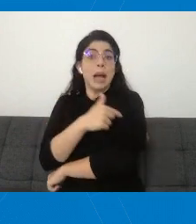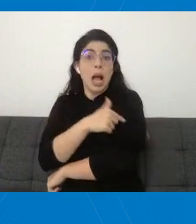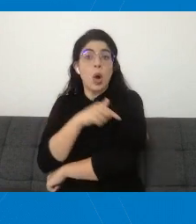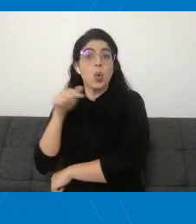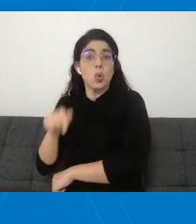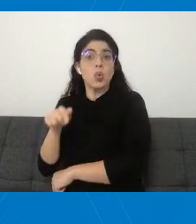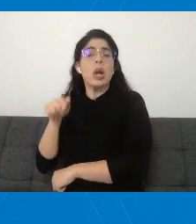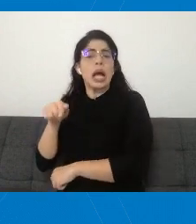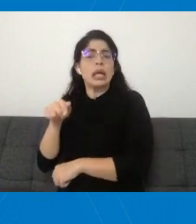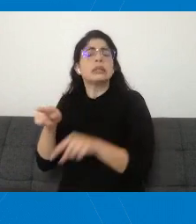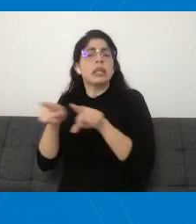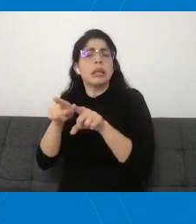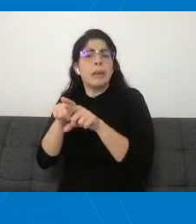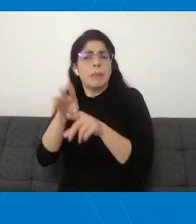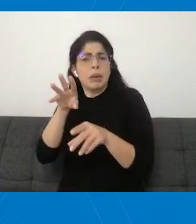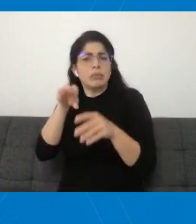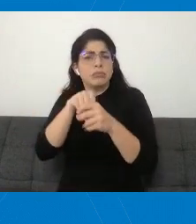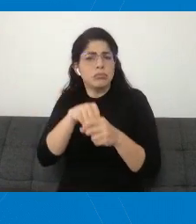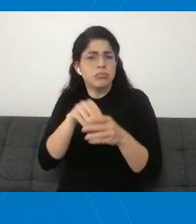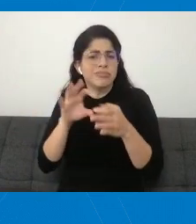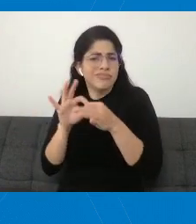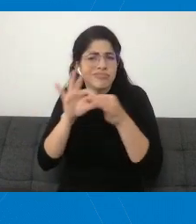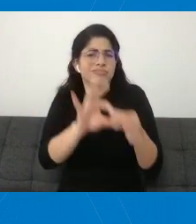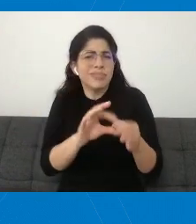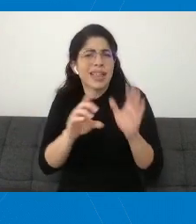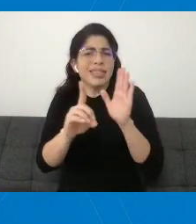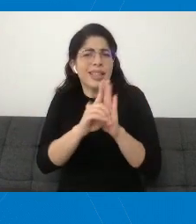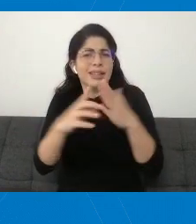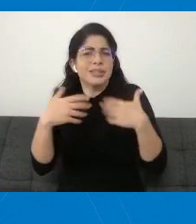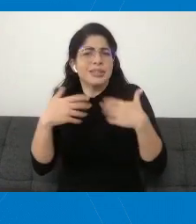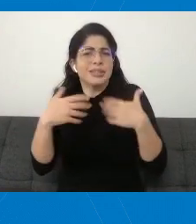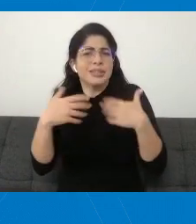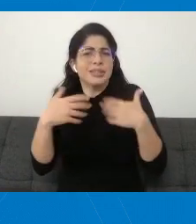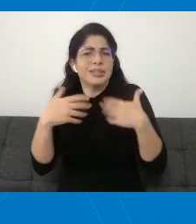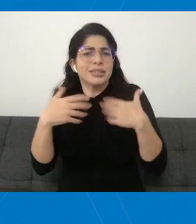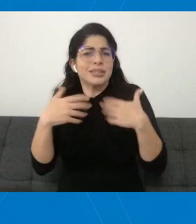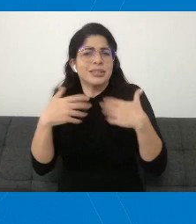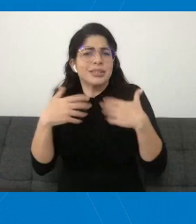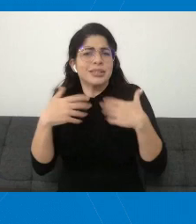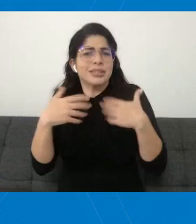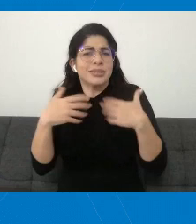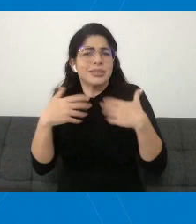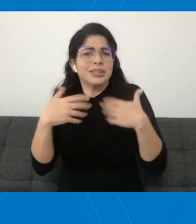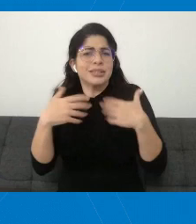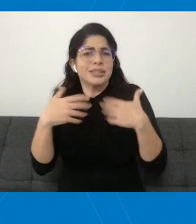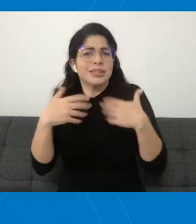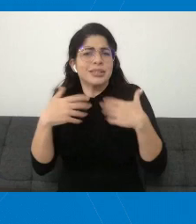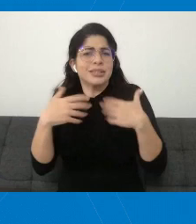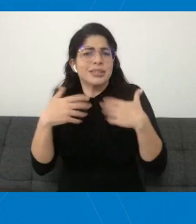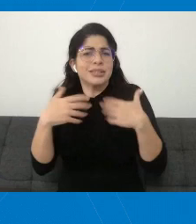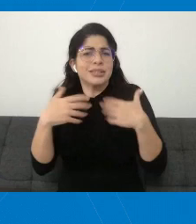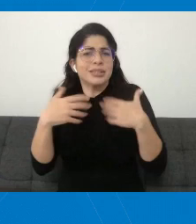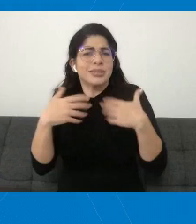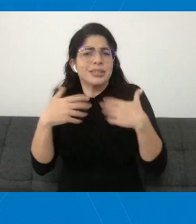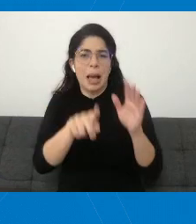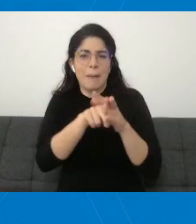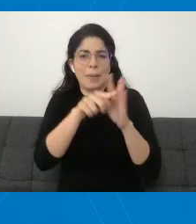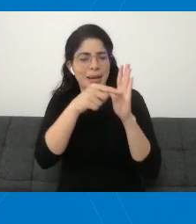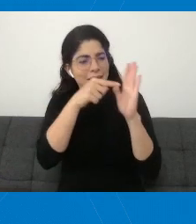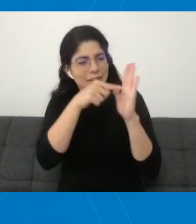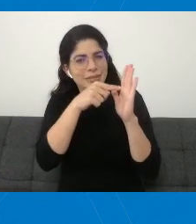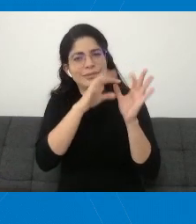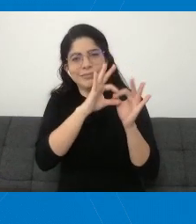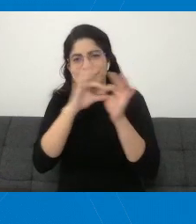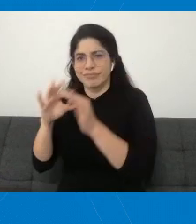vez un componente de este derecho a la salud que están en el Código de la Niñez y la Adolescencia, y que además la